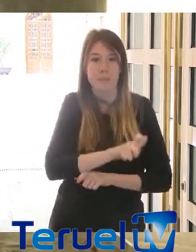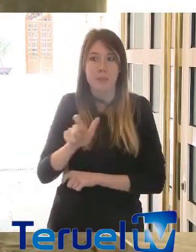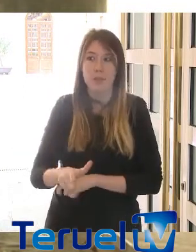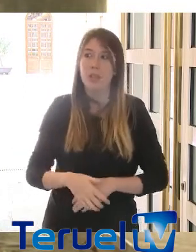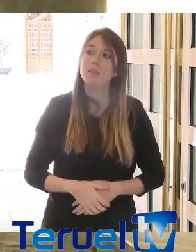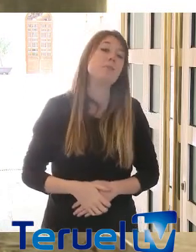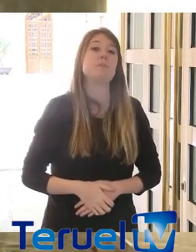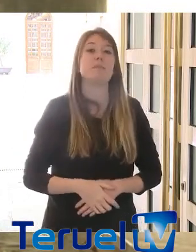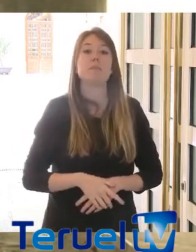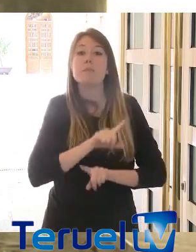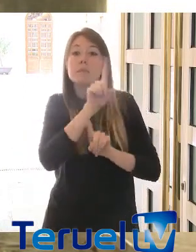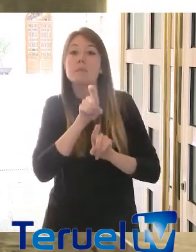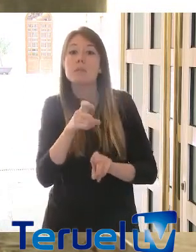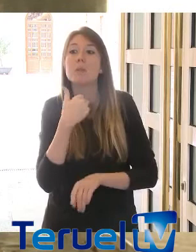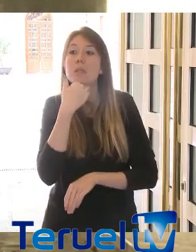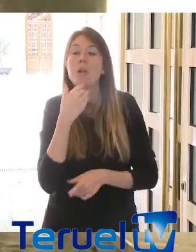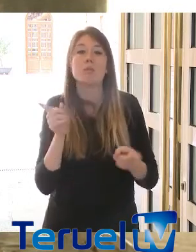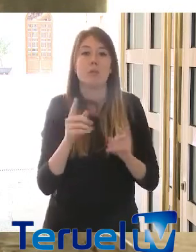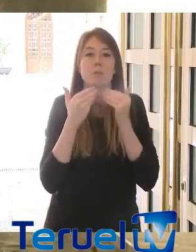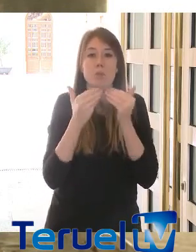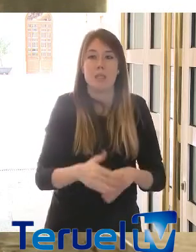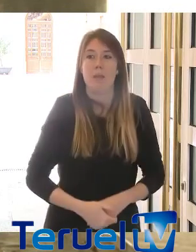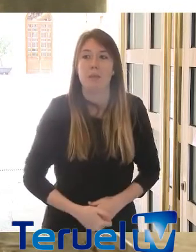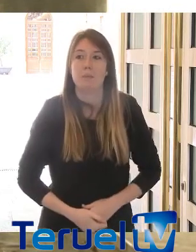¿Alguna cuestión? No. Muchas gracias.